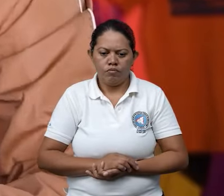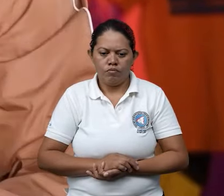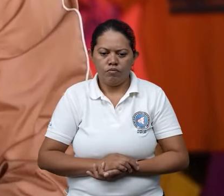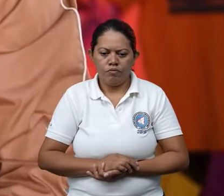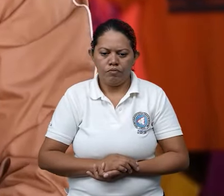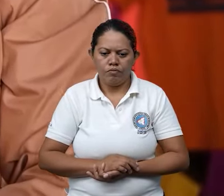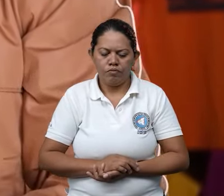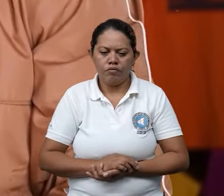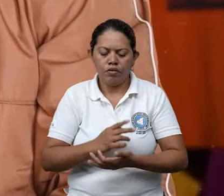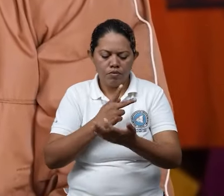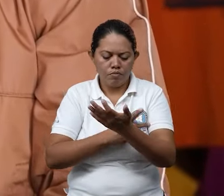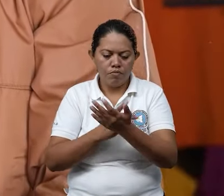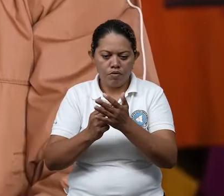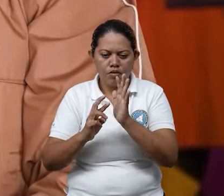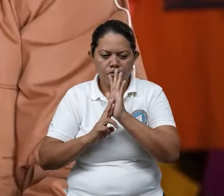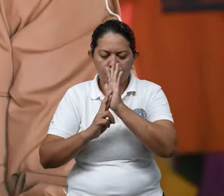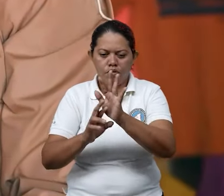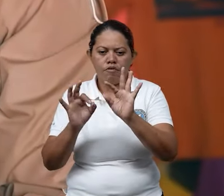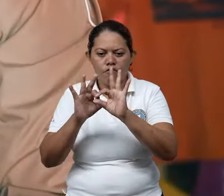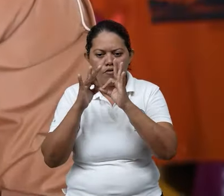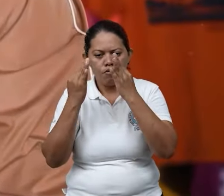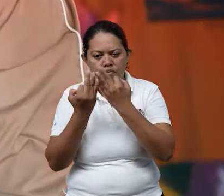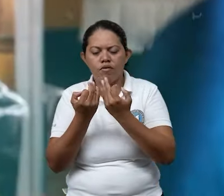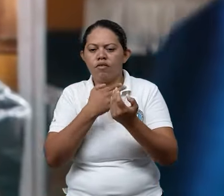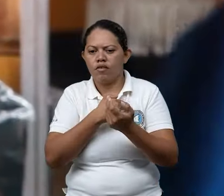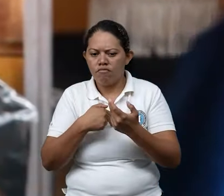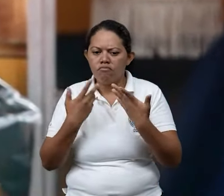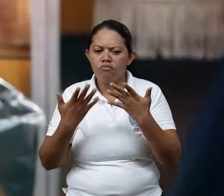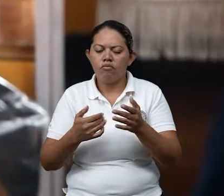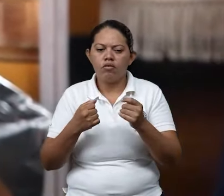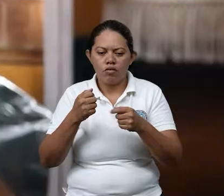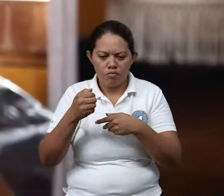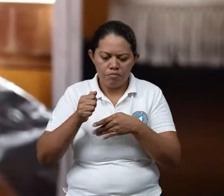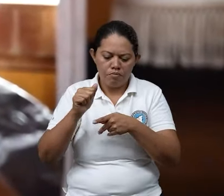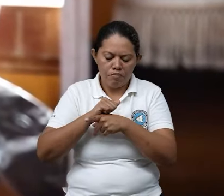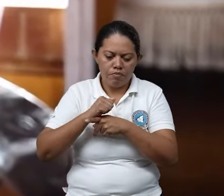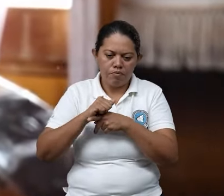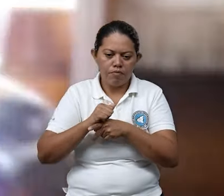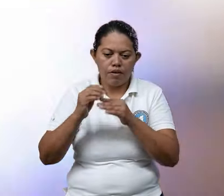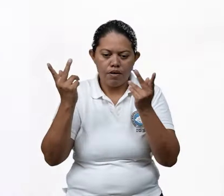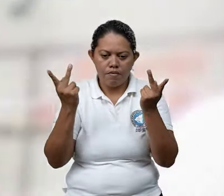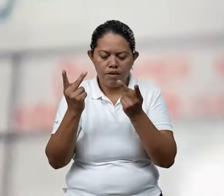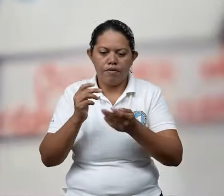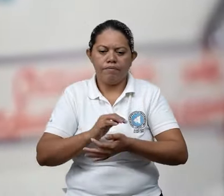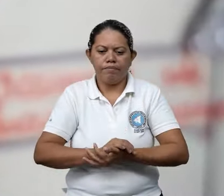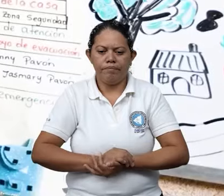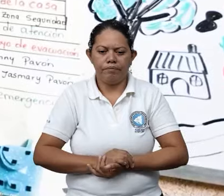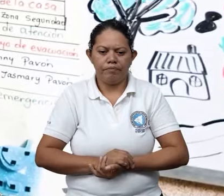Los planes de respuesta familiares multiamenazas nos preparan para proteger la vida.